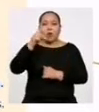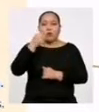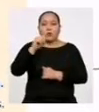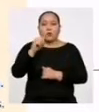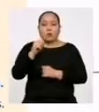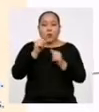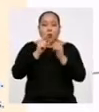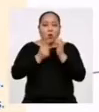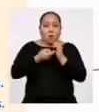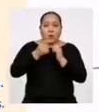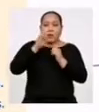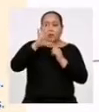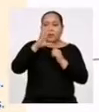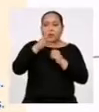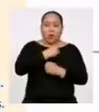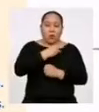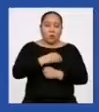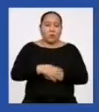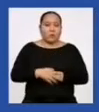años